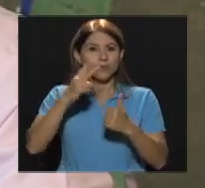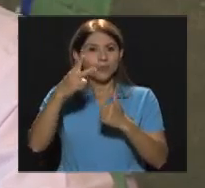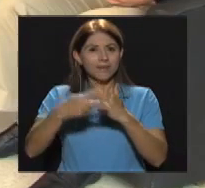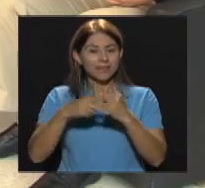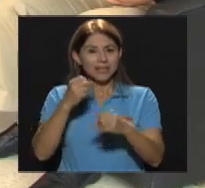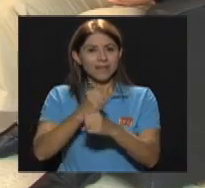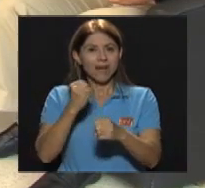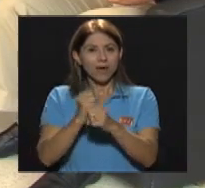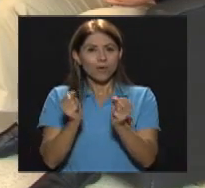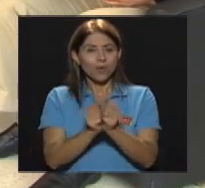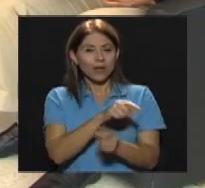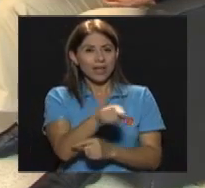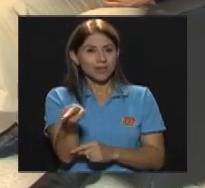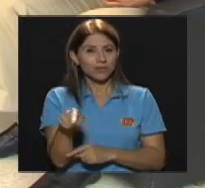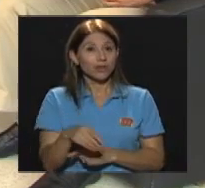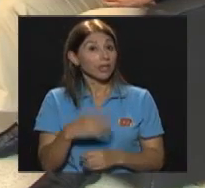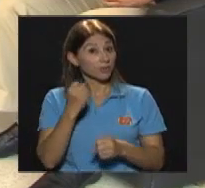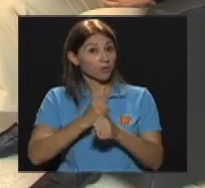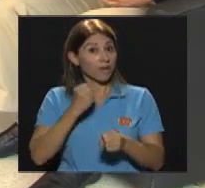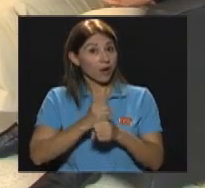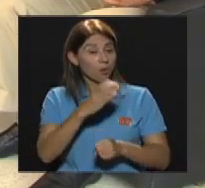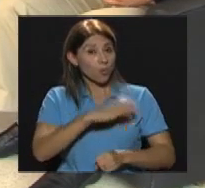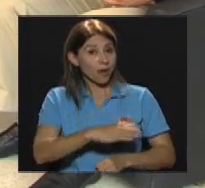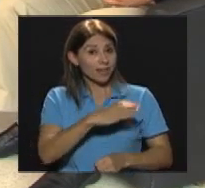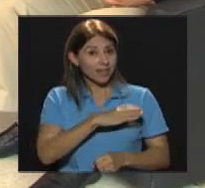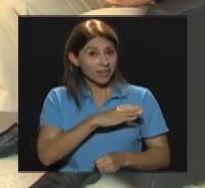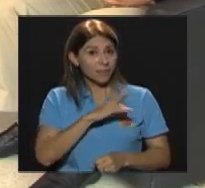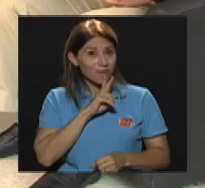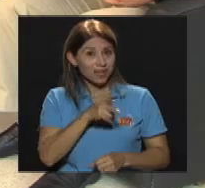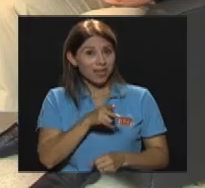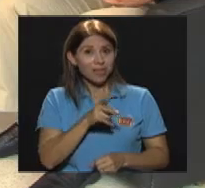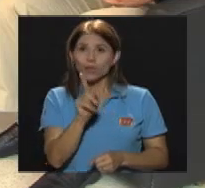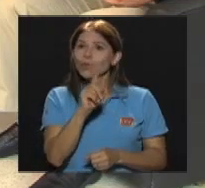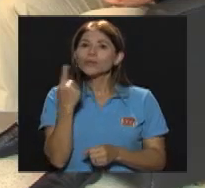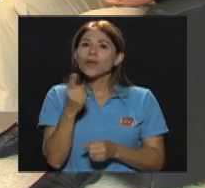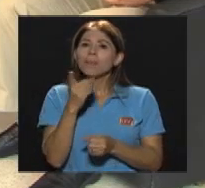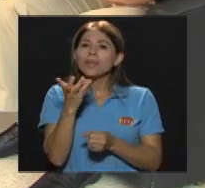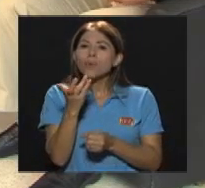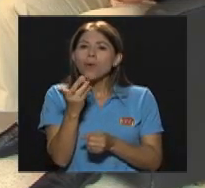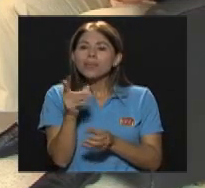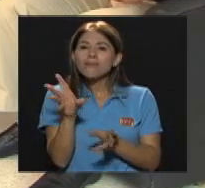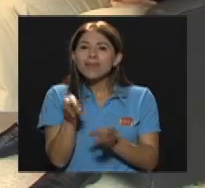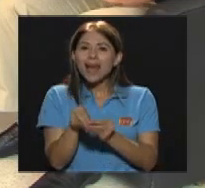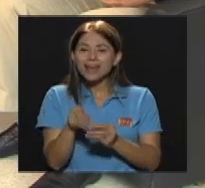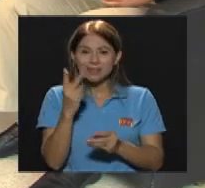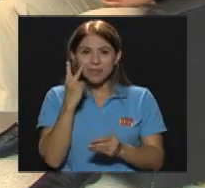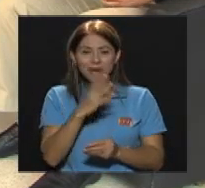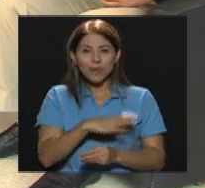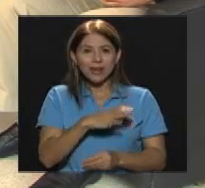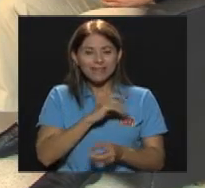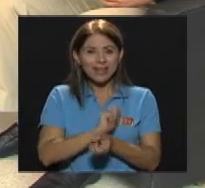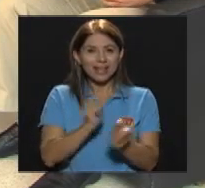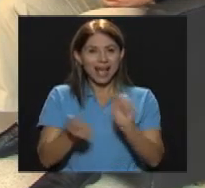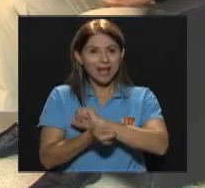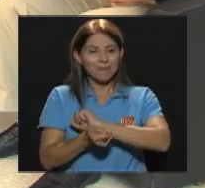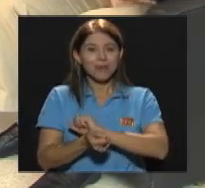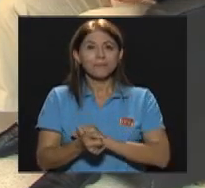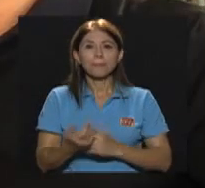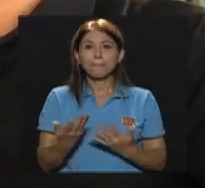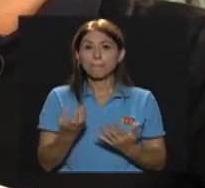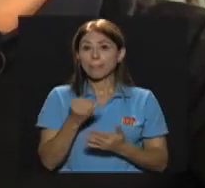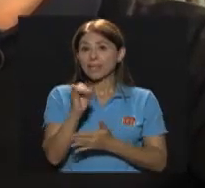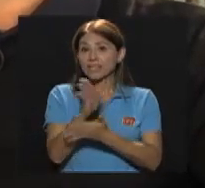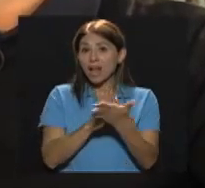Más que cuantificar Es cualificar Si un padre Pues Está interesado